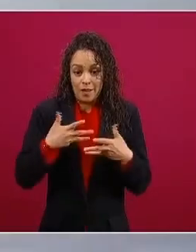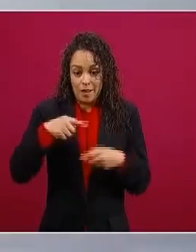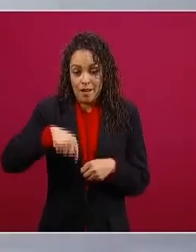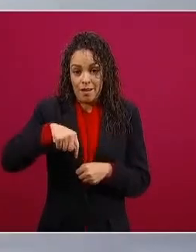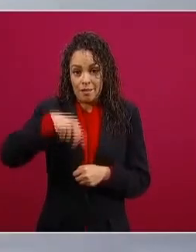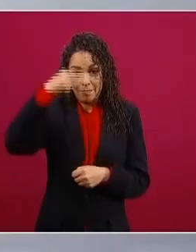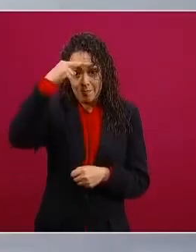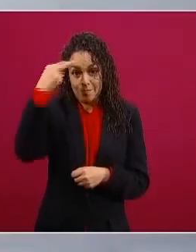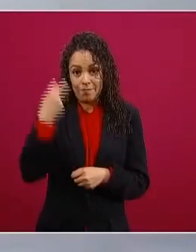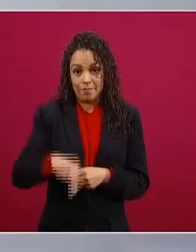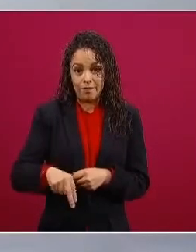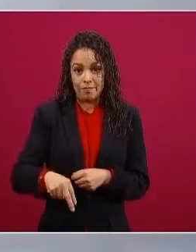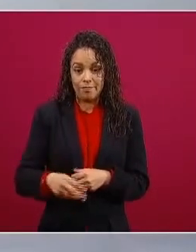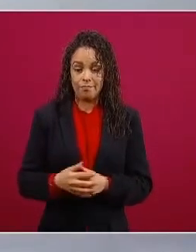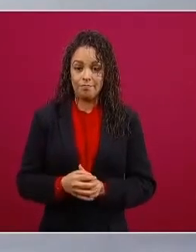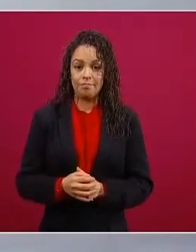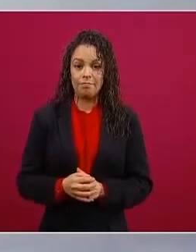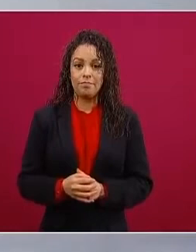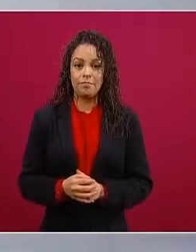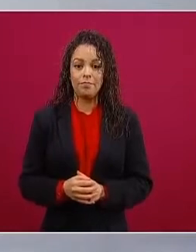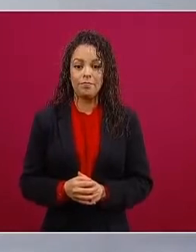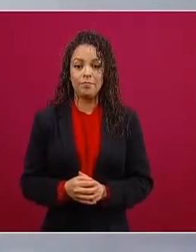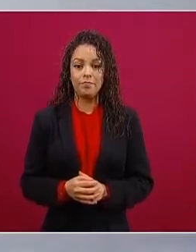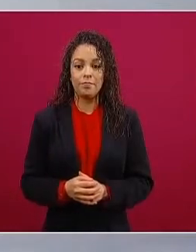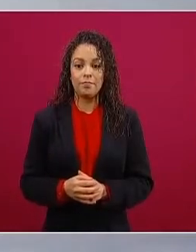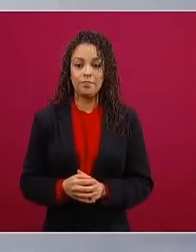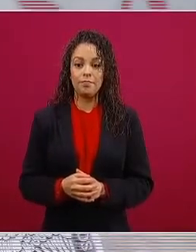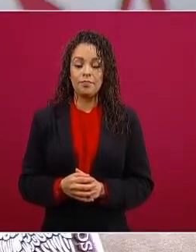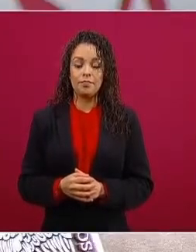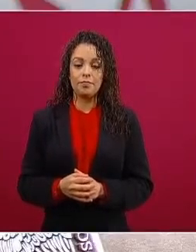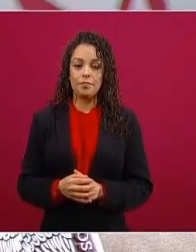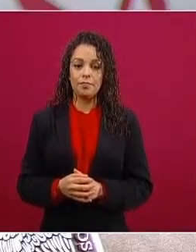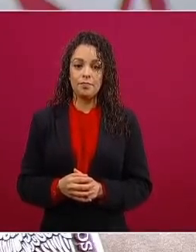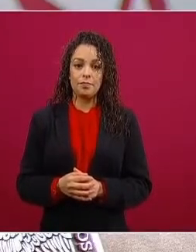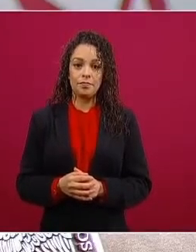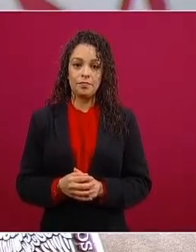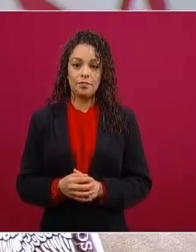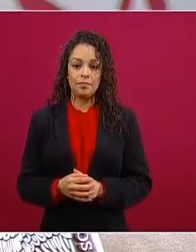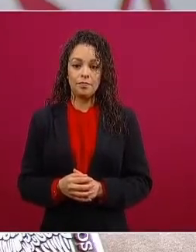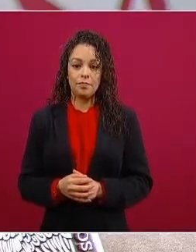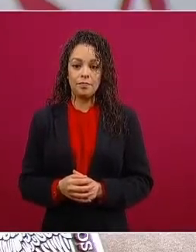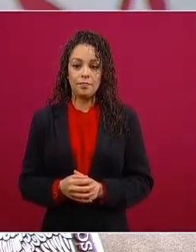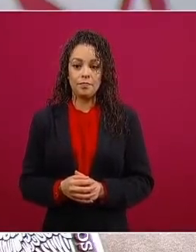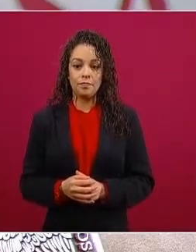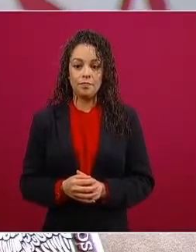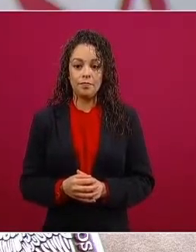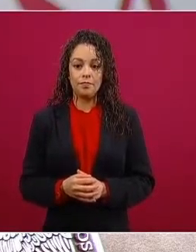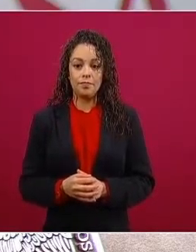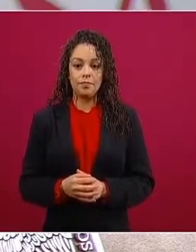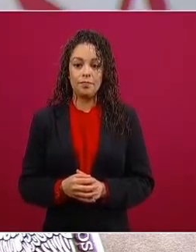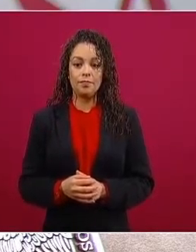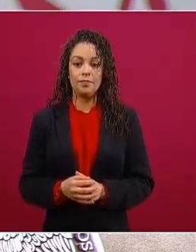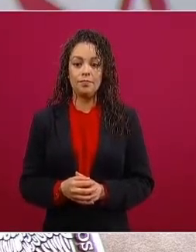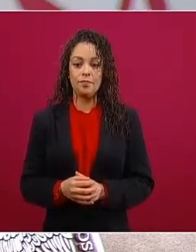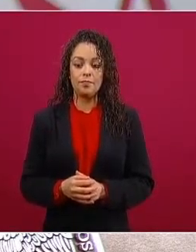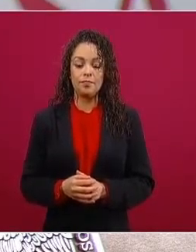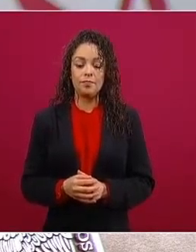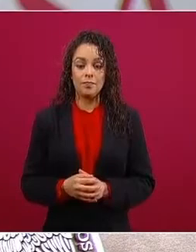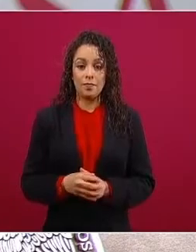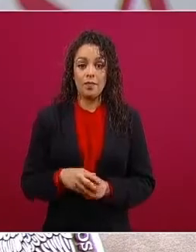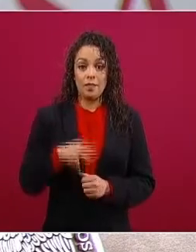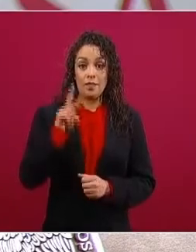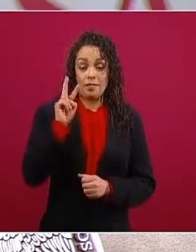y yo pronto quiero decir que va a ser un momento estelar